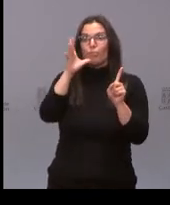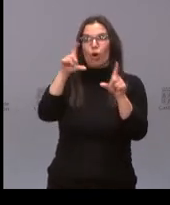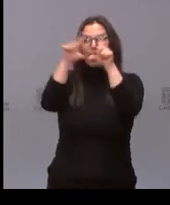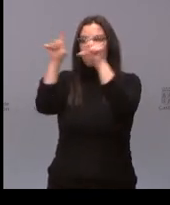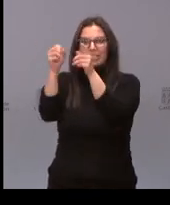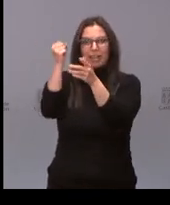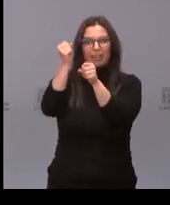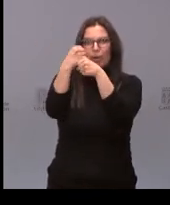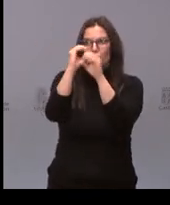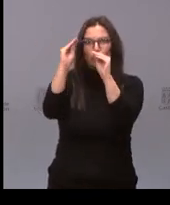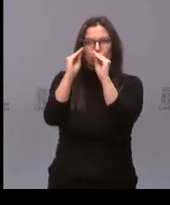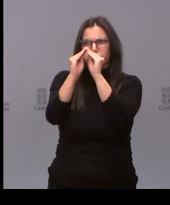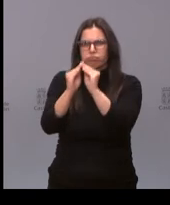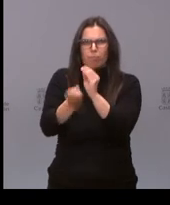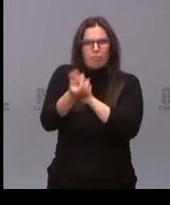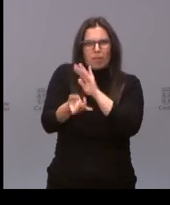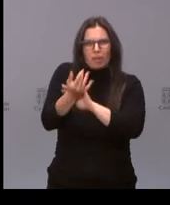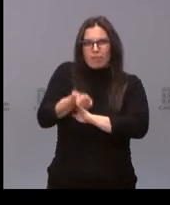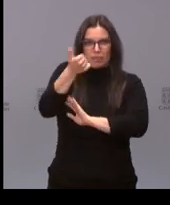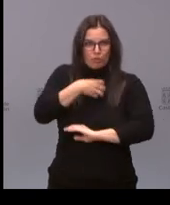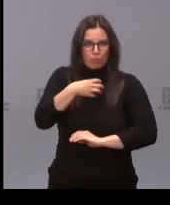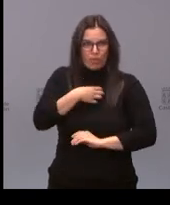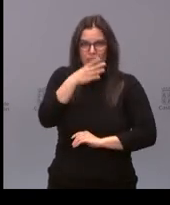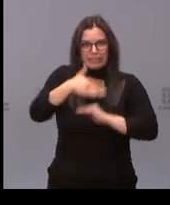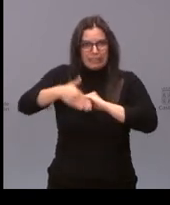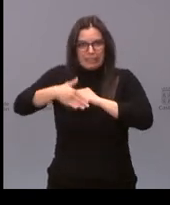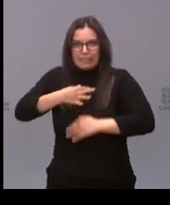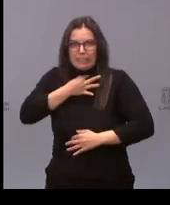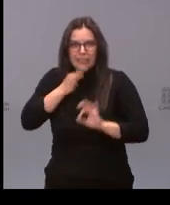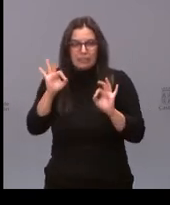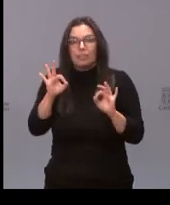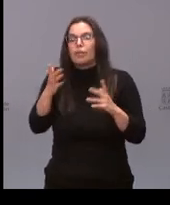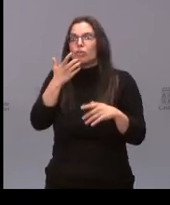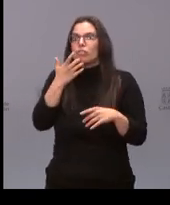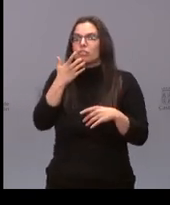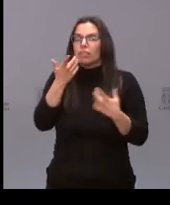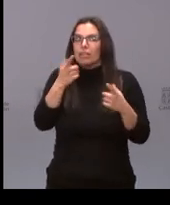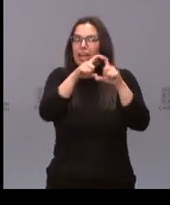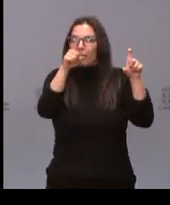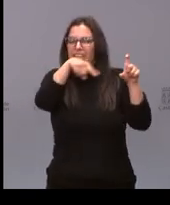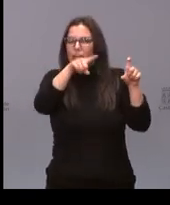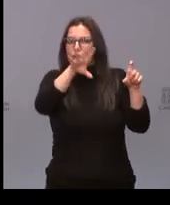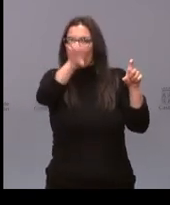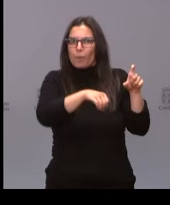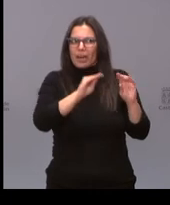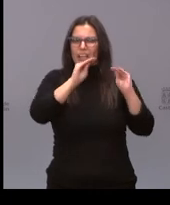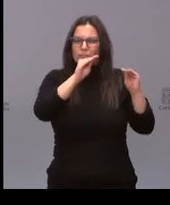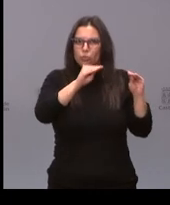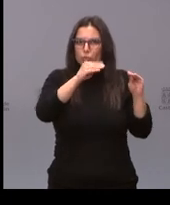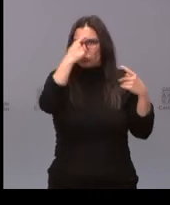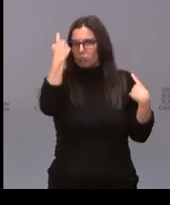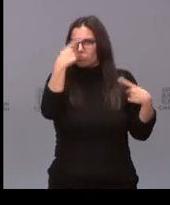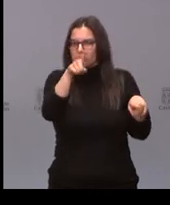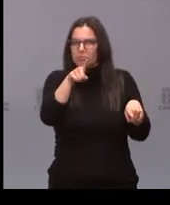dosis. Pero si se permite que las empresas puedan comprar por la vía privada más dosis, es que sí hay ese mercado, sí